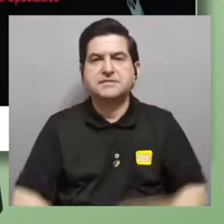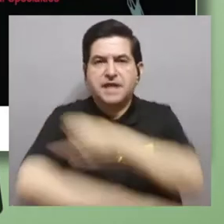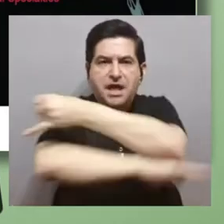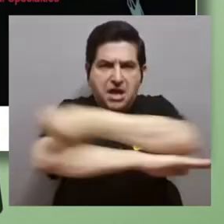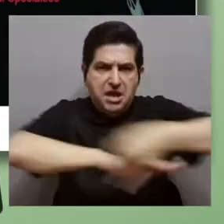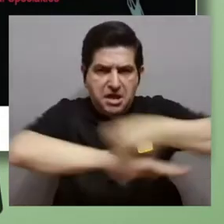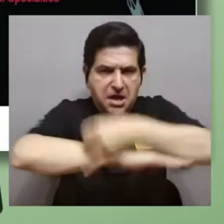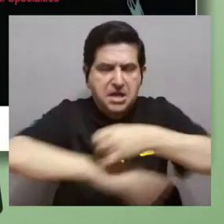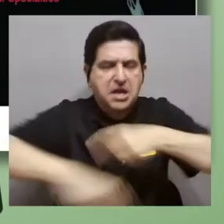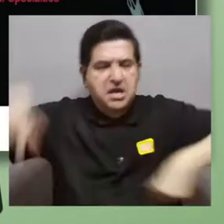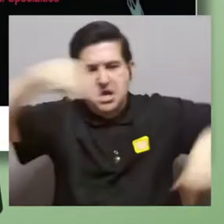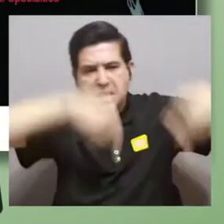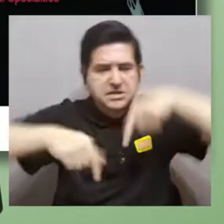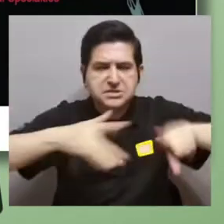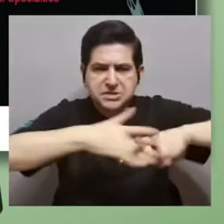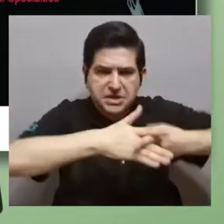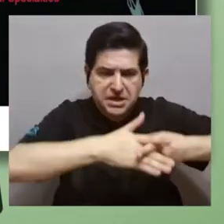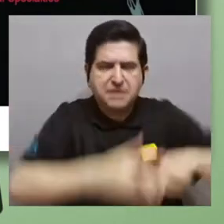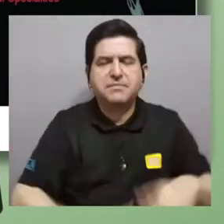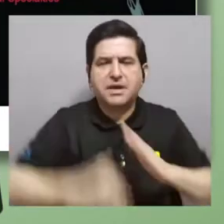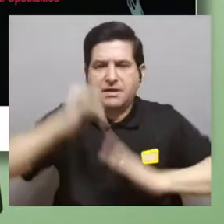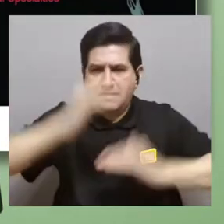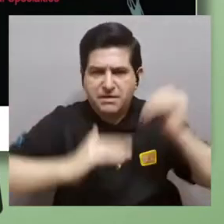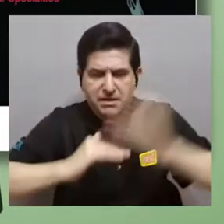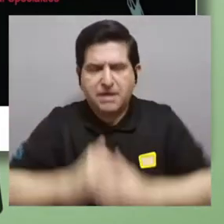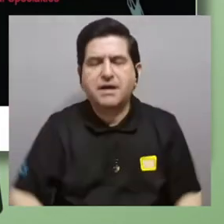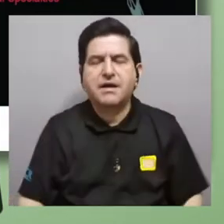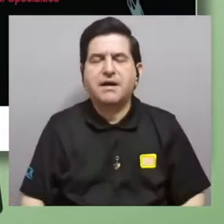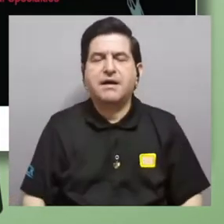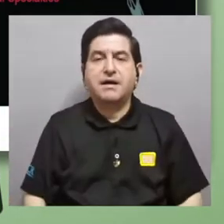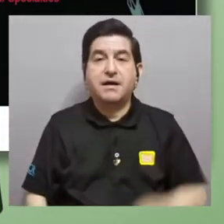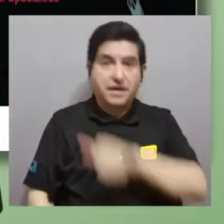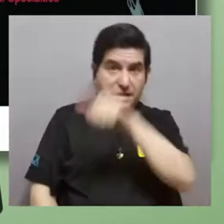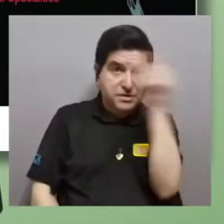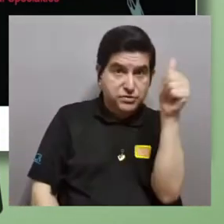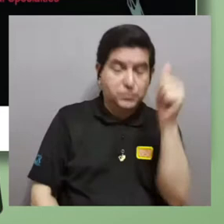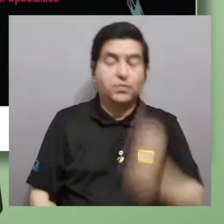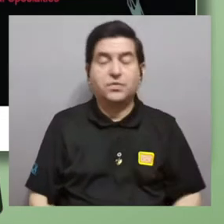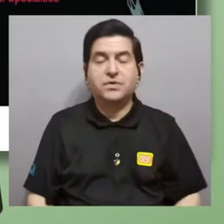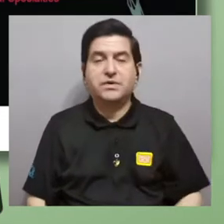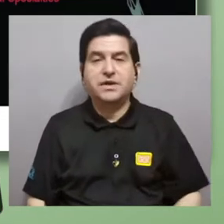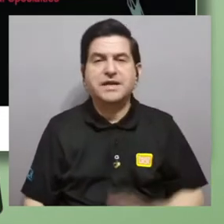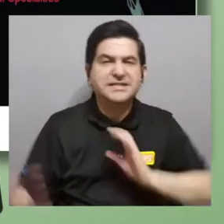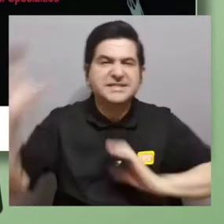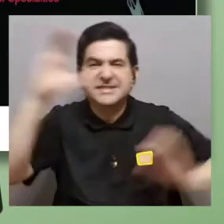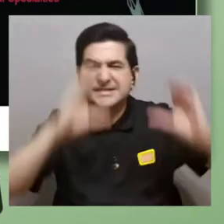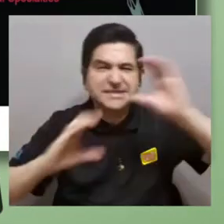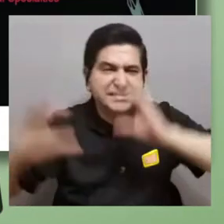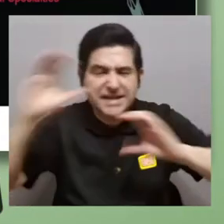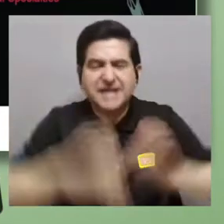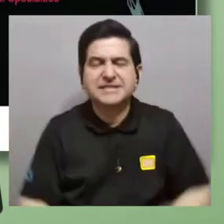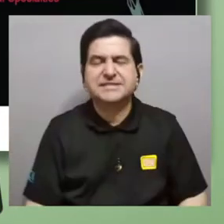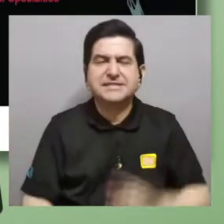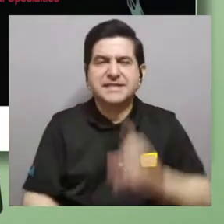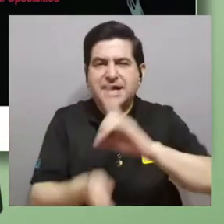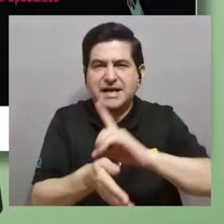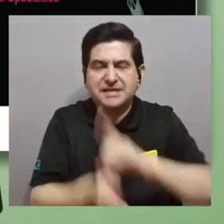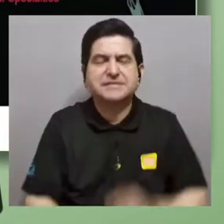las ingenierías, la química, mecánica, civil, la química en azul, las ciencias